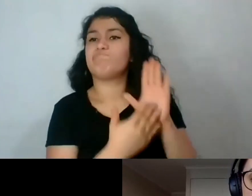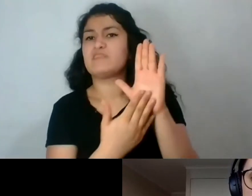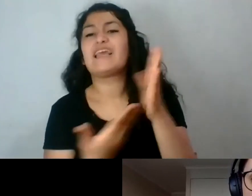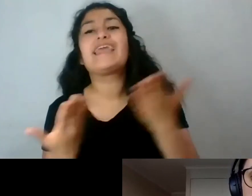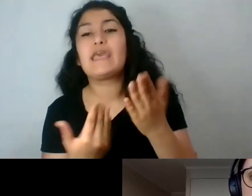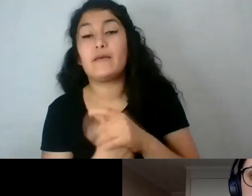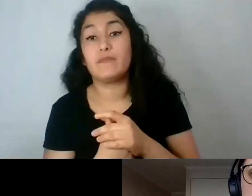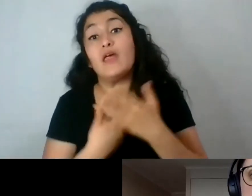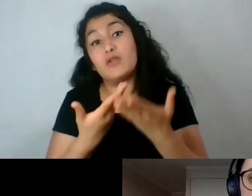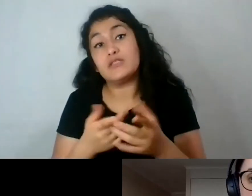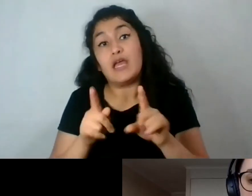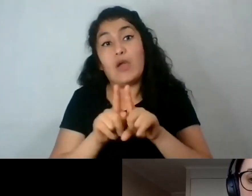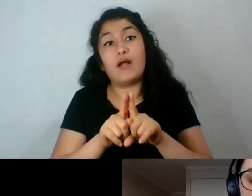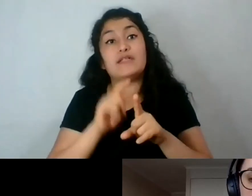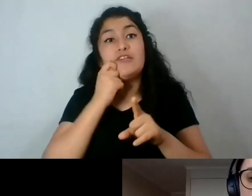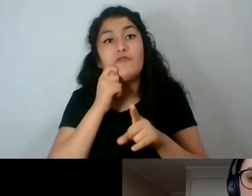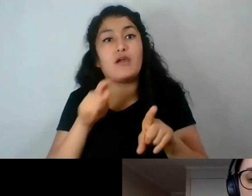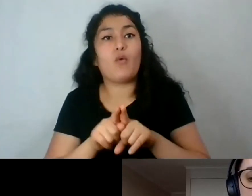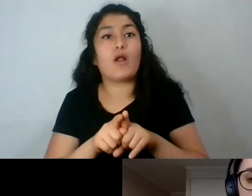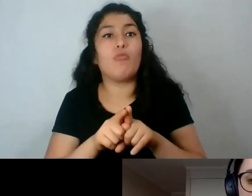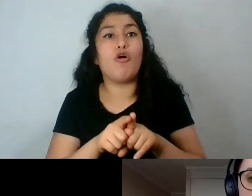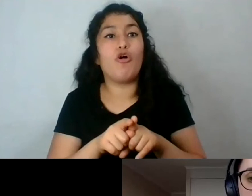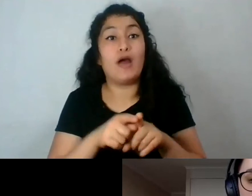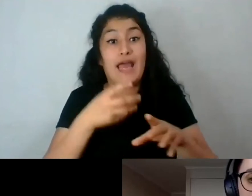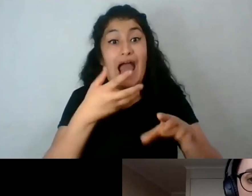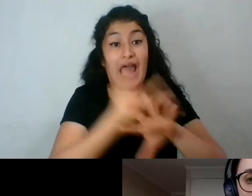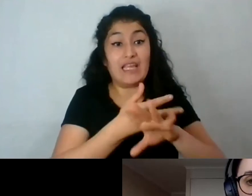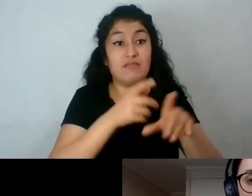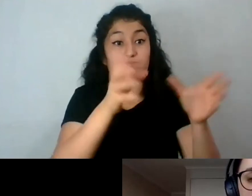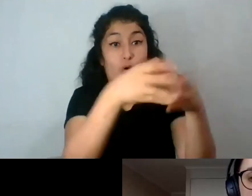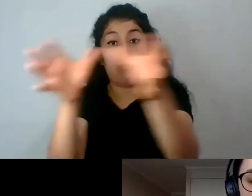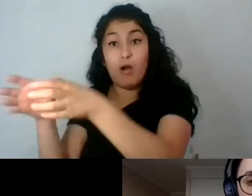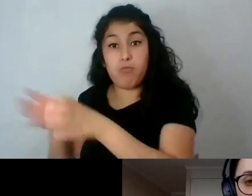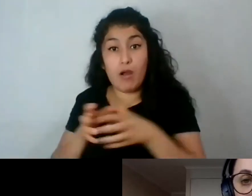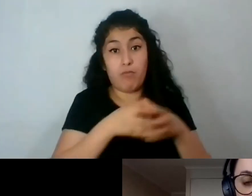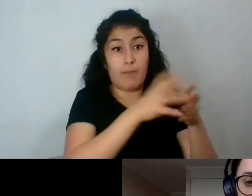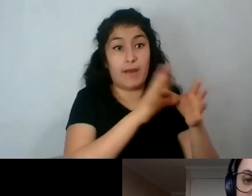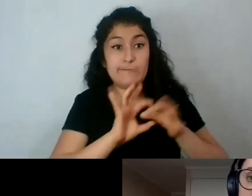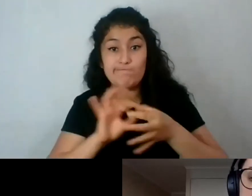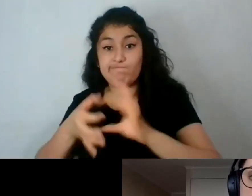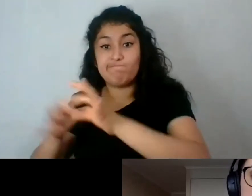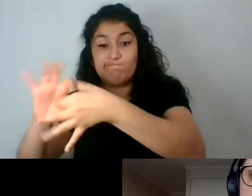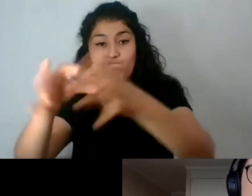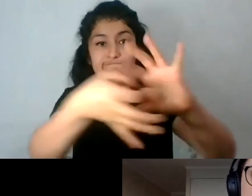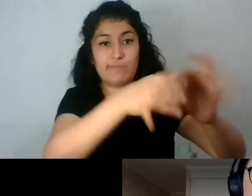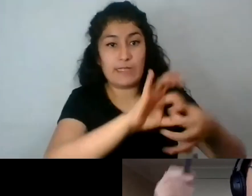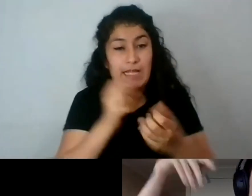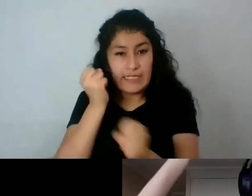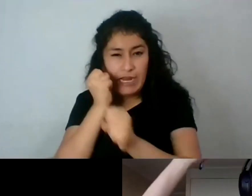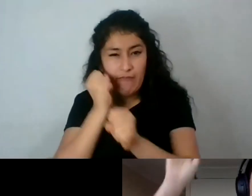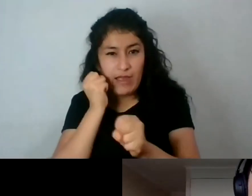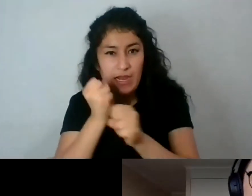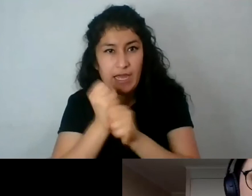Viendo esto como una suerte de polisistema, donde hay varios agentes actuando para conformar estos imaginarios, y no solamente el